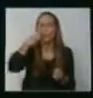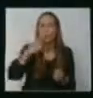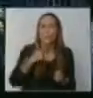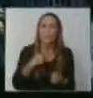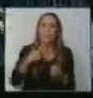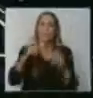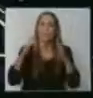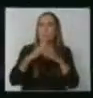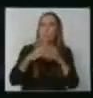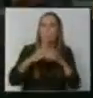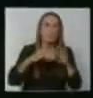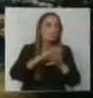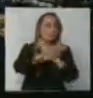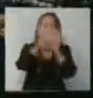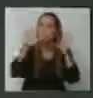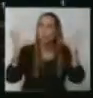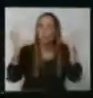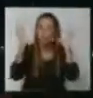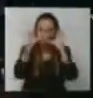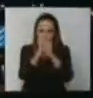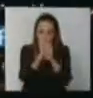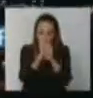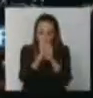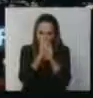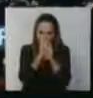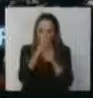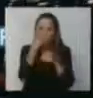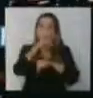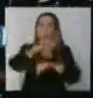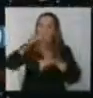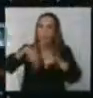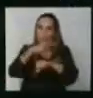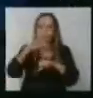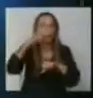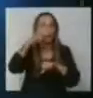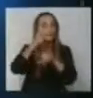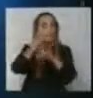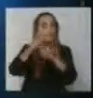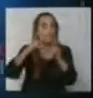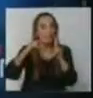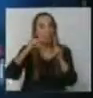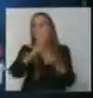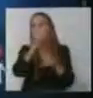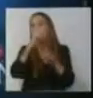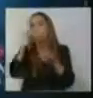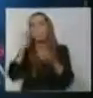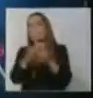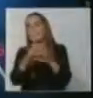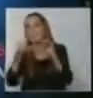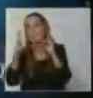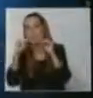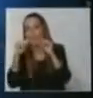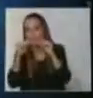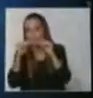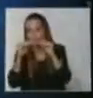mundo, dejan de estar iluminados para ahorrar justamente durante una hora energía. Lo interesante de este